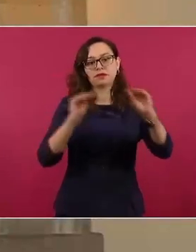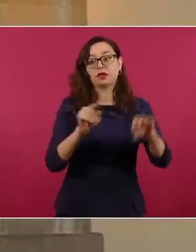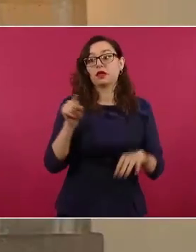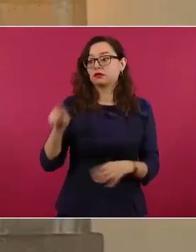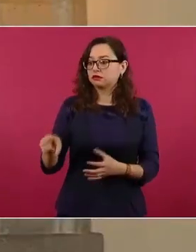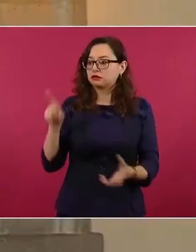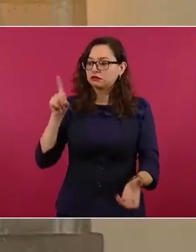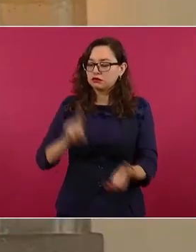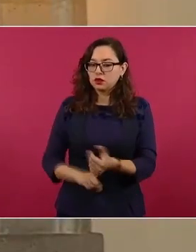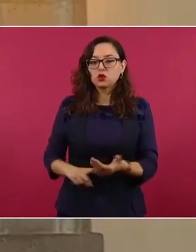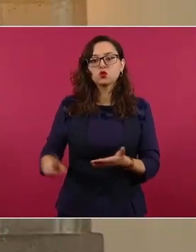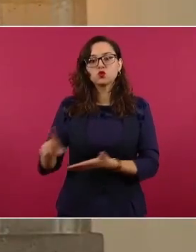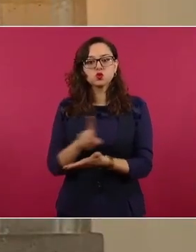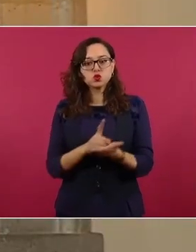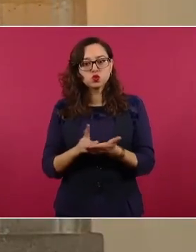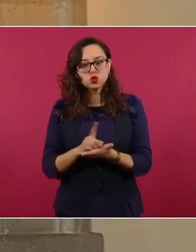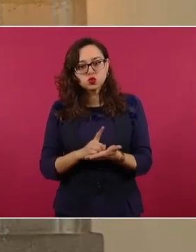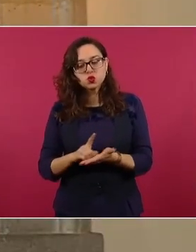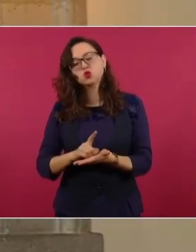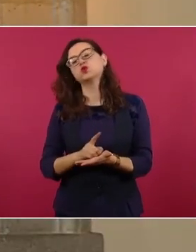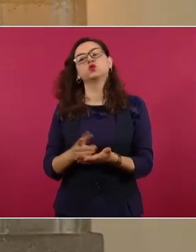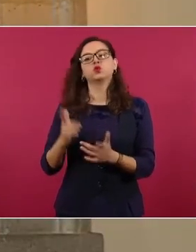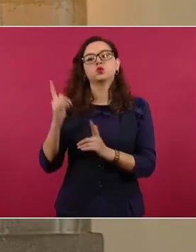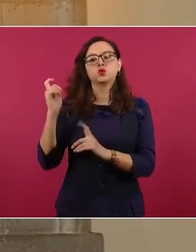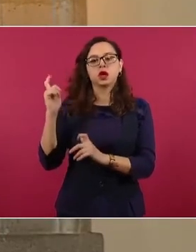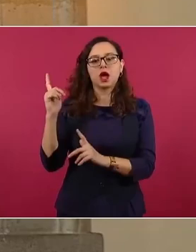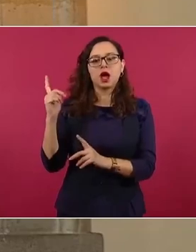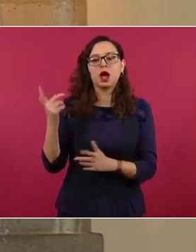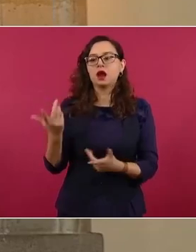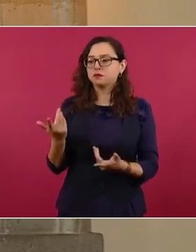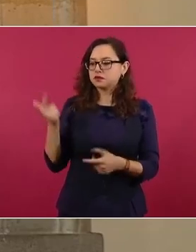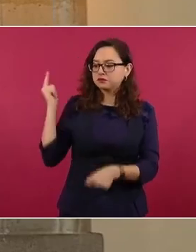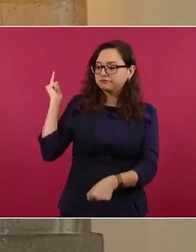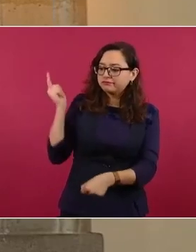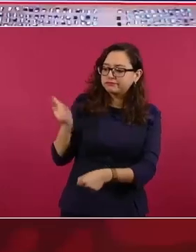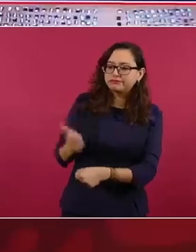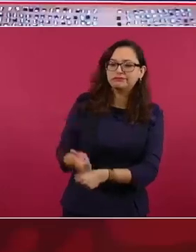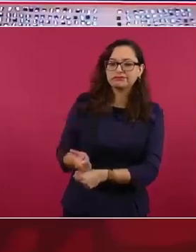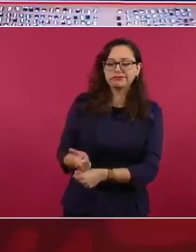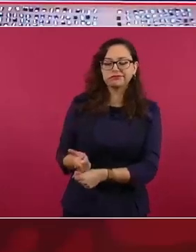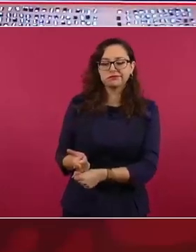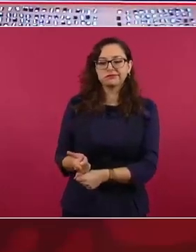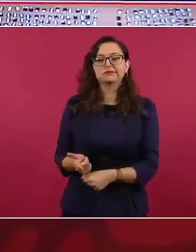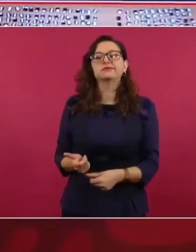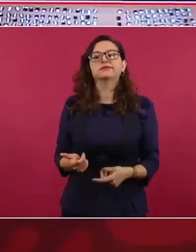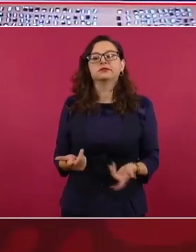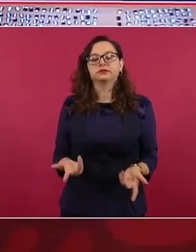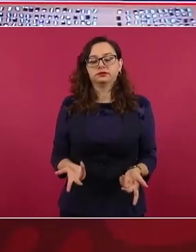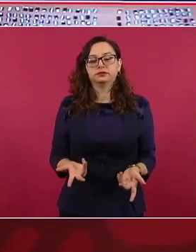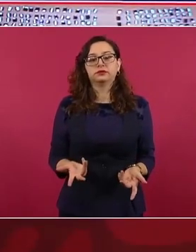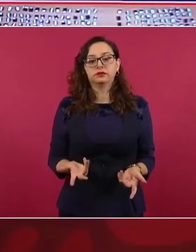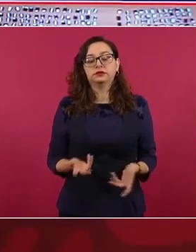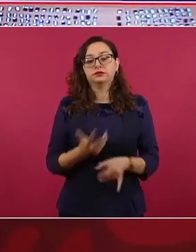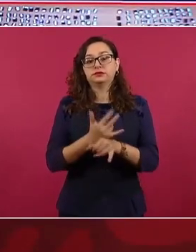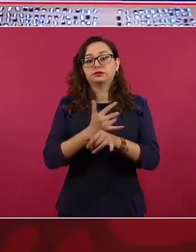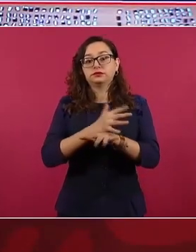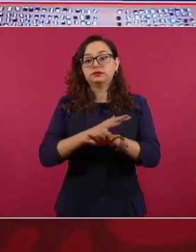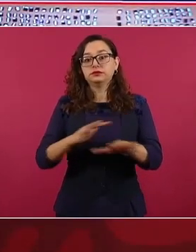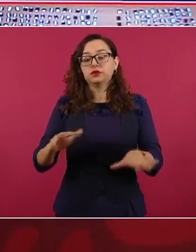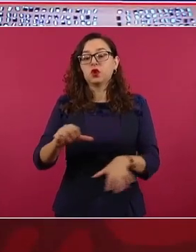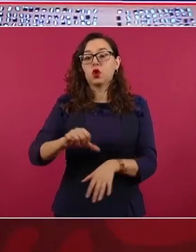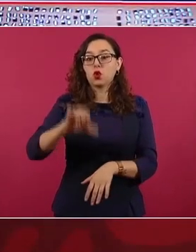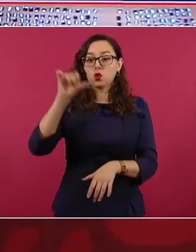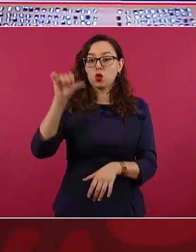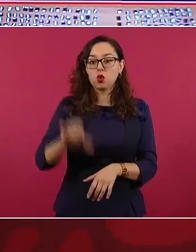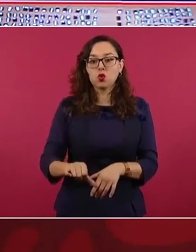y armas al momento de su detención. Informar que en audiencia que terminó el mismo día de